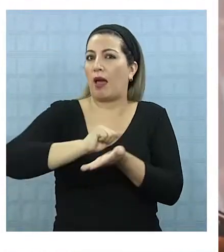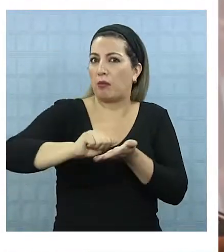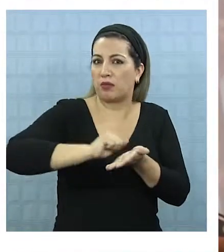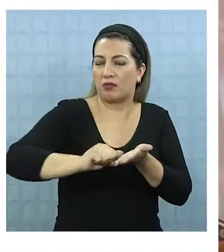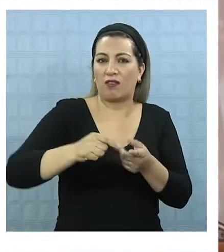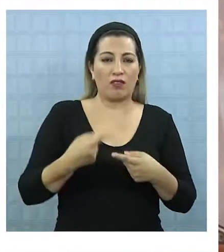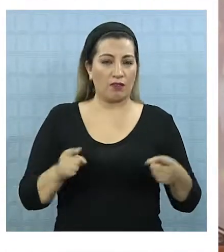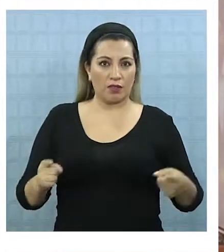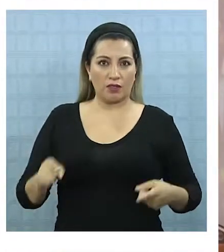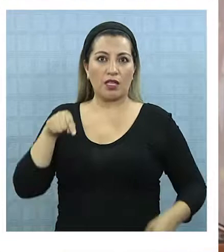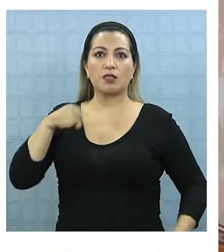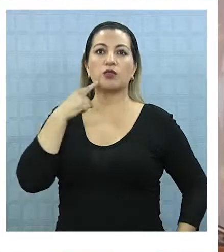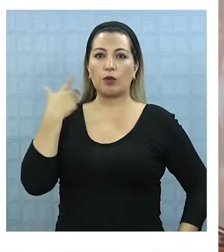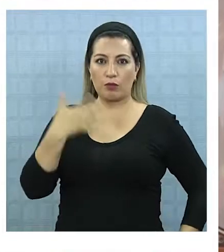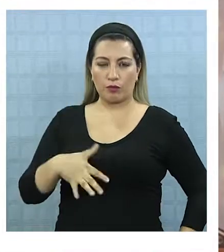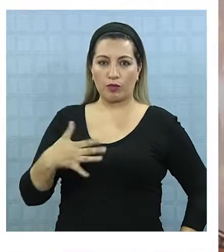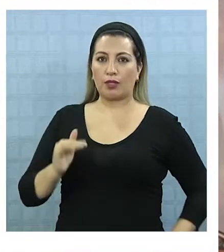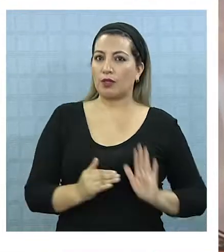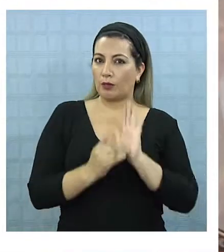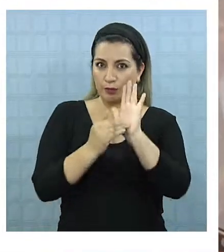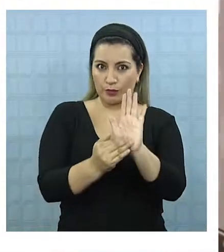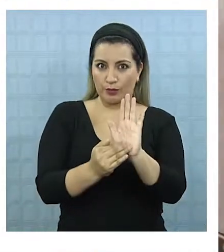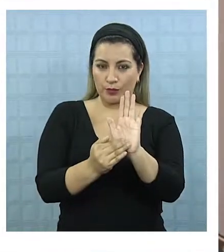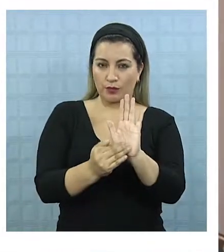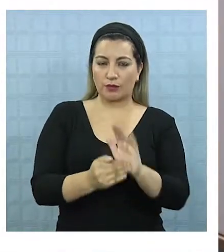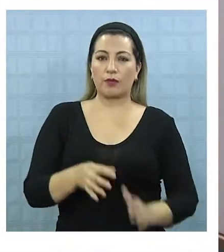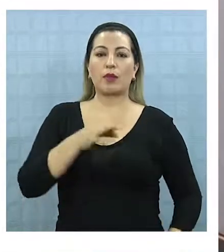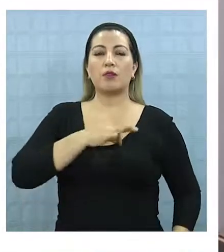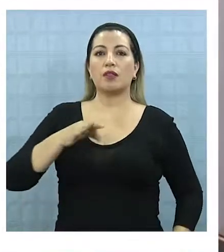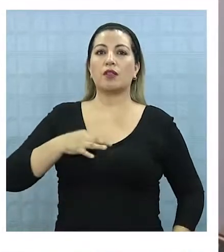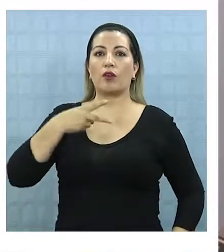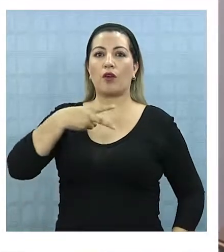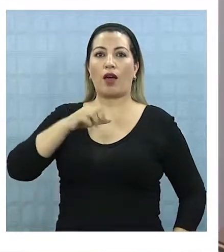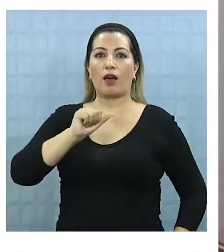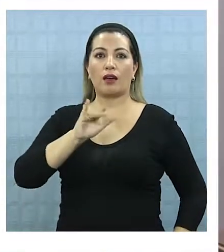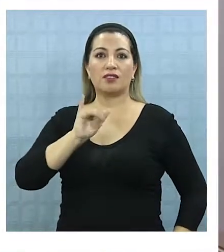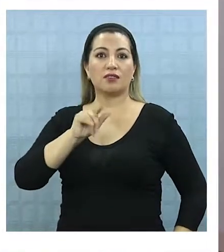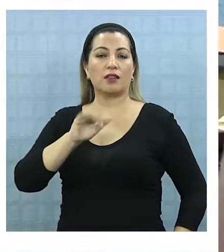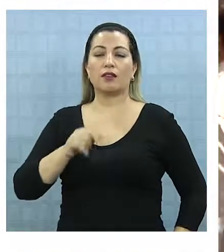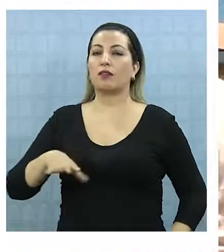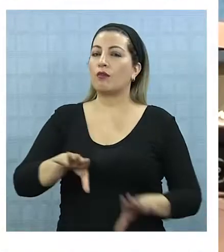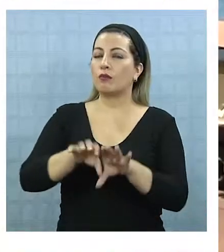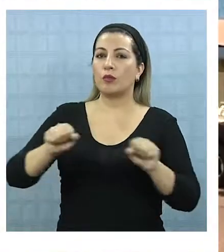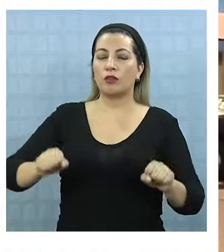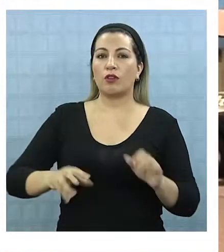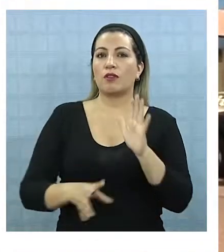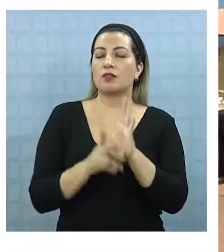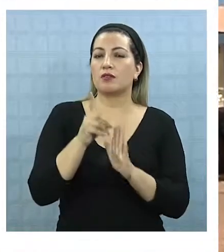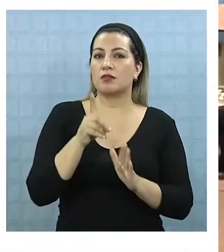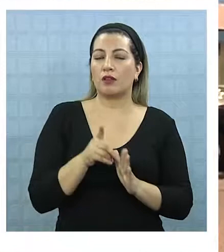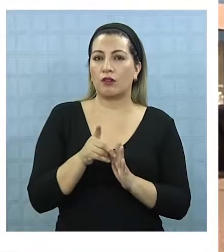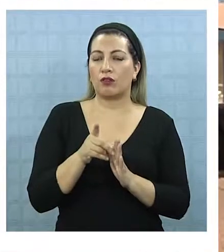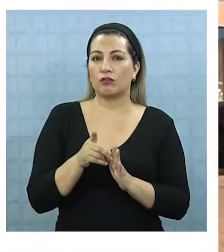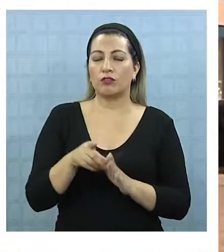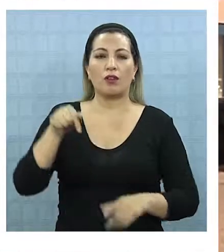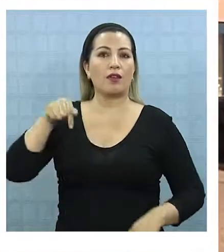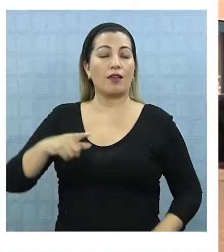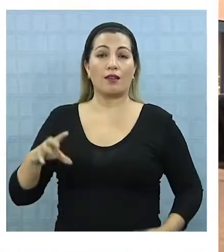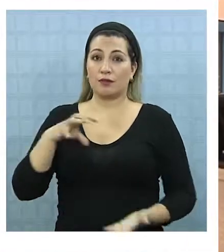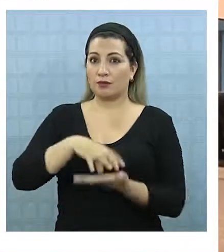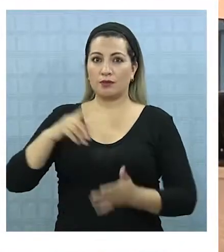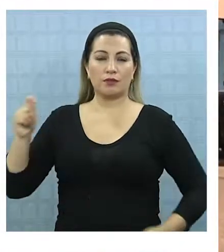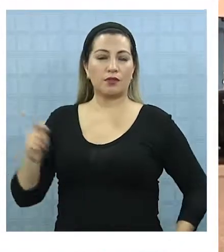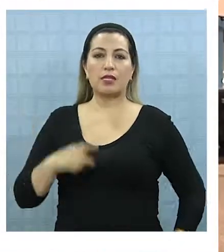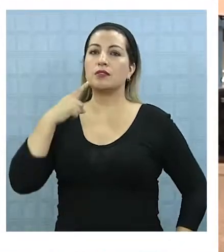administrativo, en fin. Y eso es importante destacarlo. El Ministerio de Hacienda está comprometido con el desarrollo regional. La región de Tarapaca es una